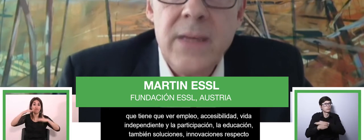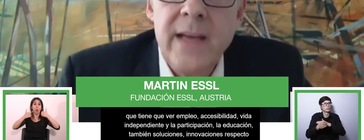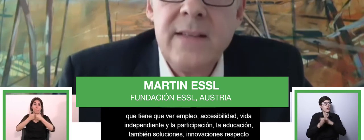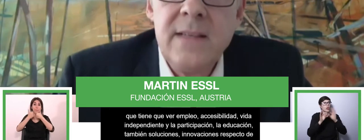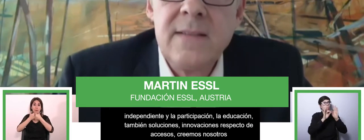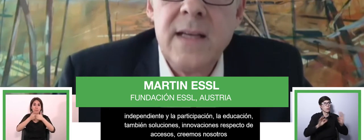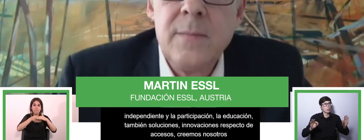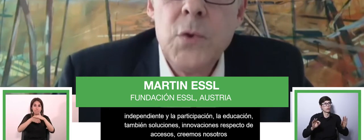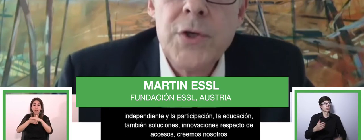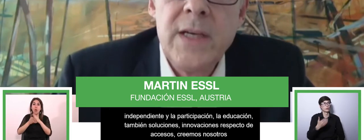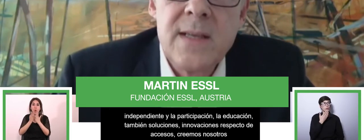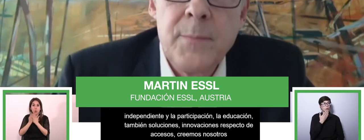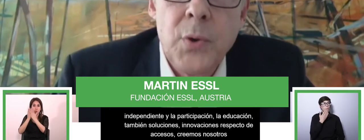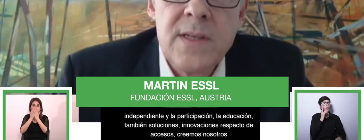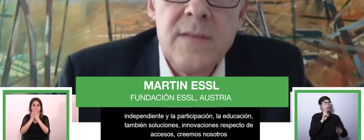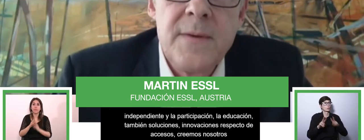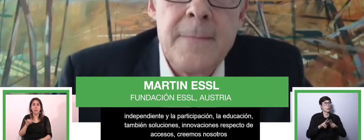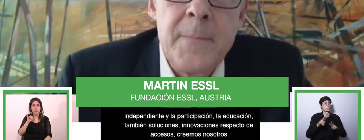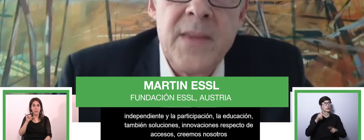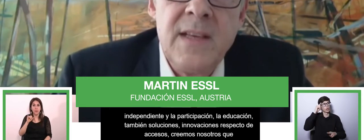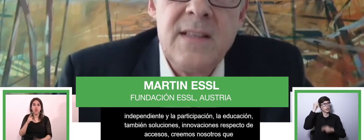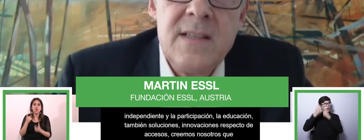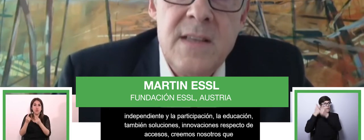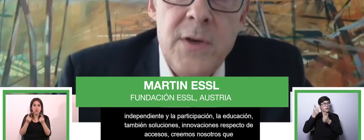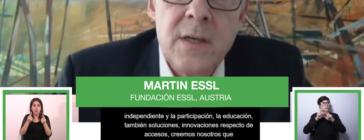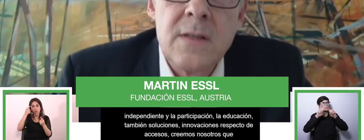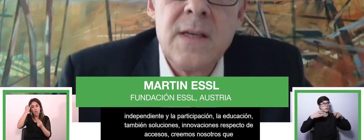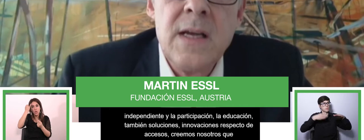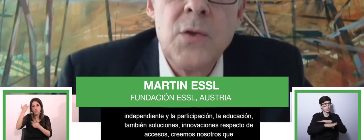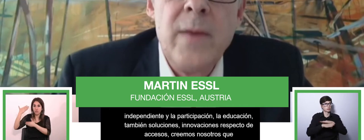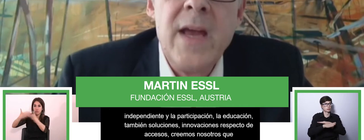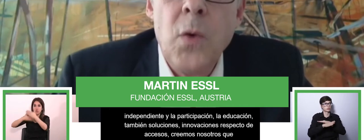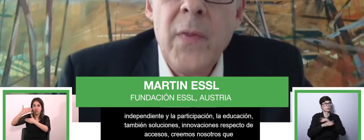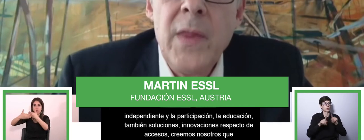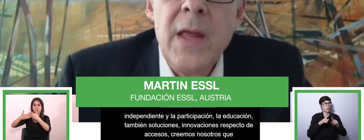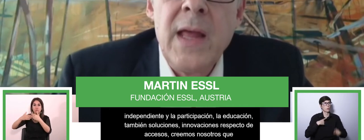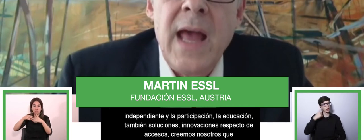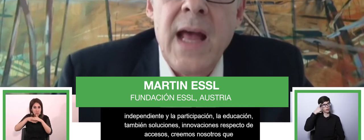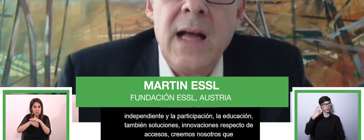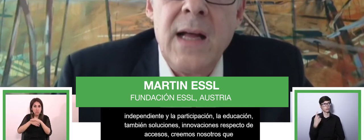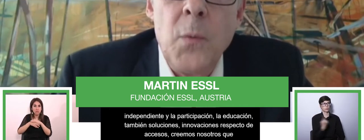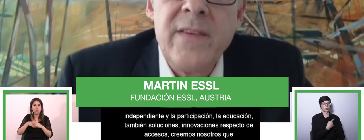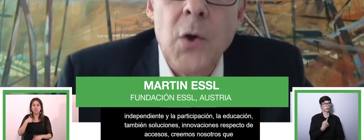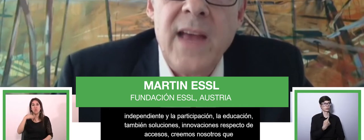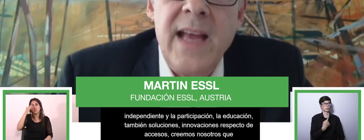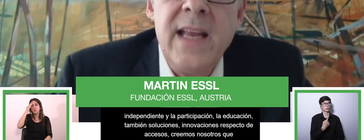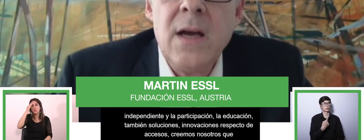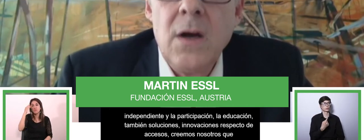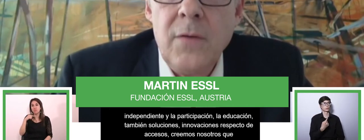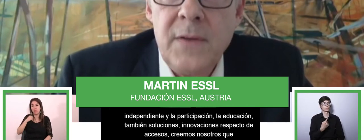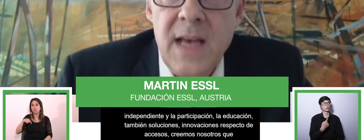también están conectados, íntimamente conectados y el apoyo del cual es